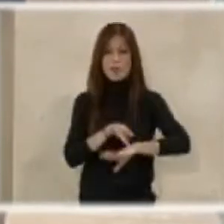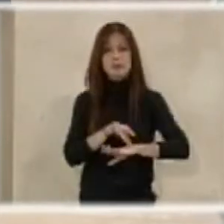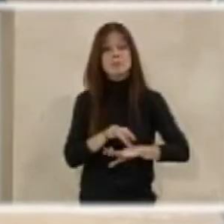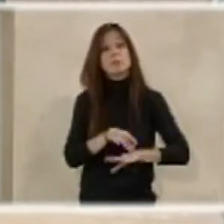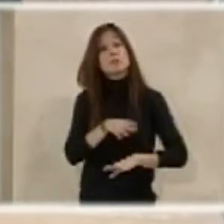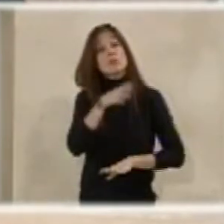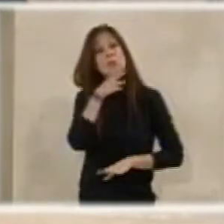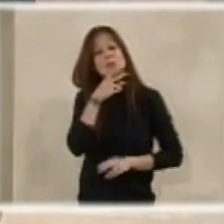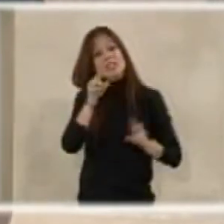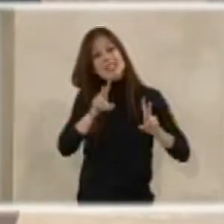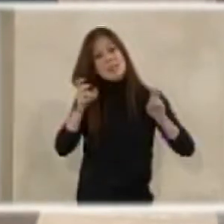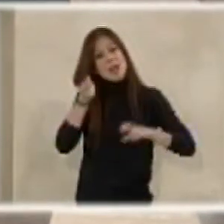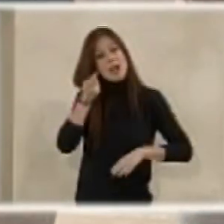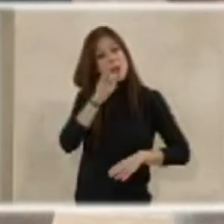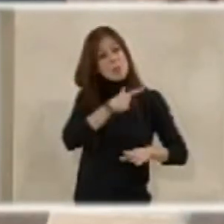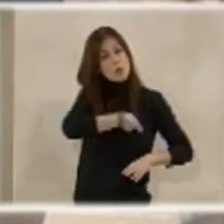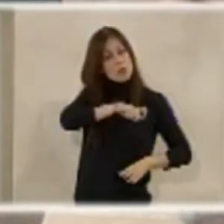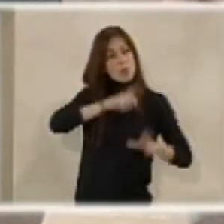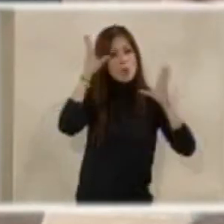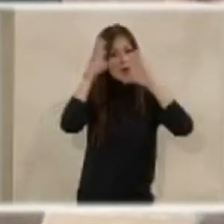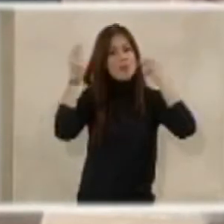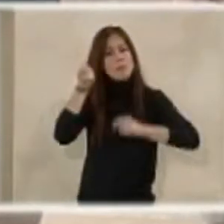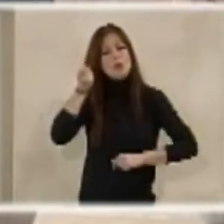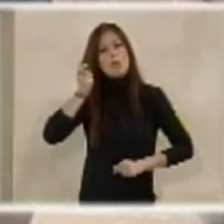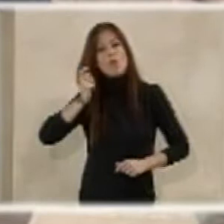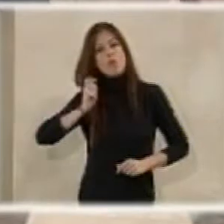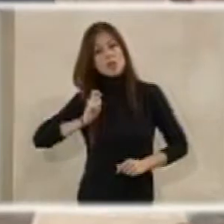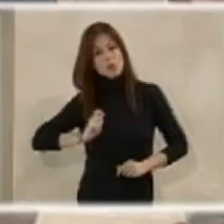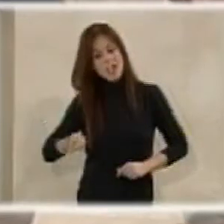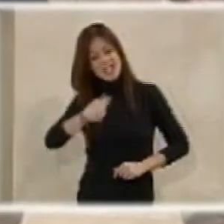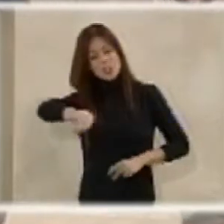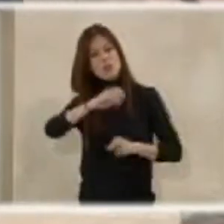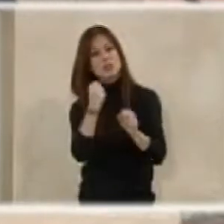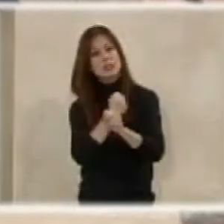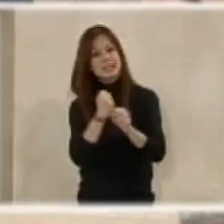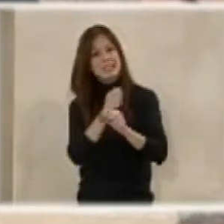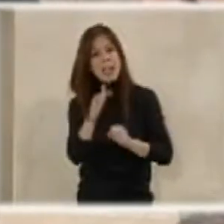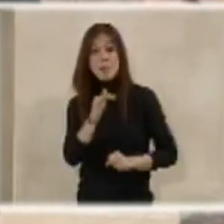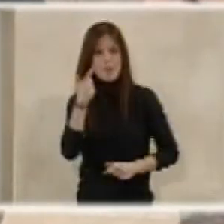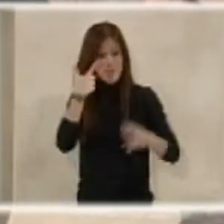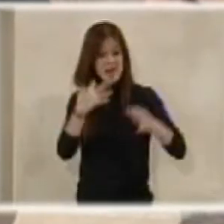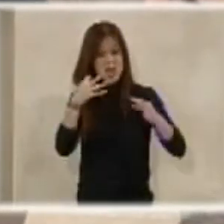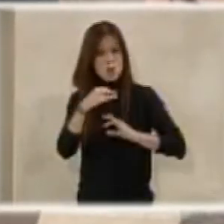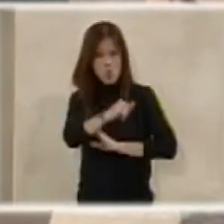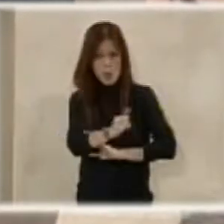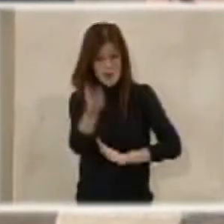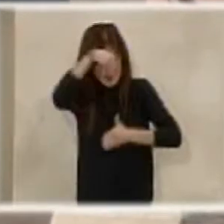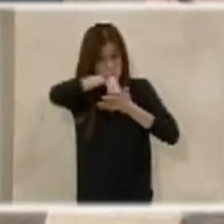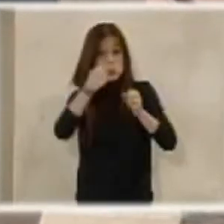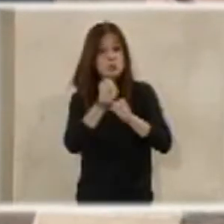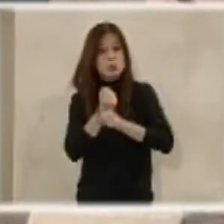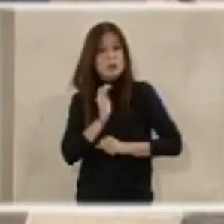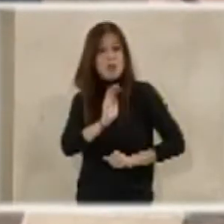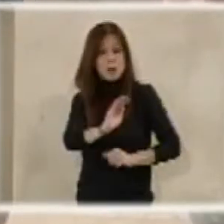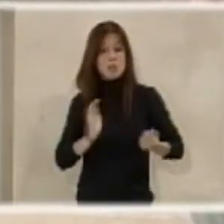Por lo tanto, la profesionalidad y entrega, pero además la peligrosidad inherente a vuestro